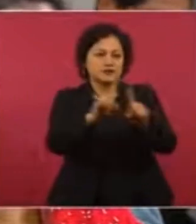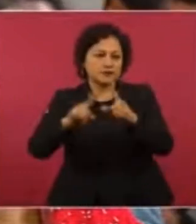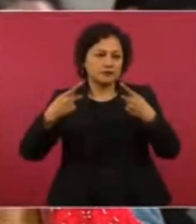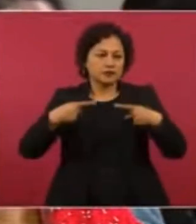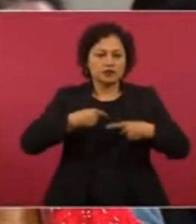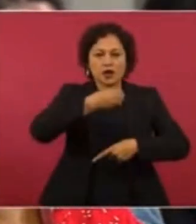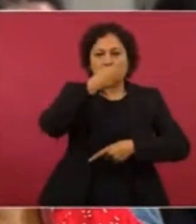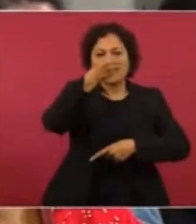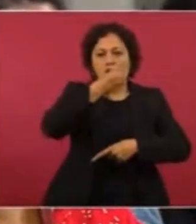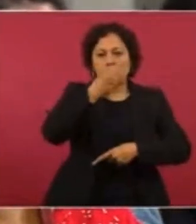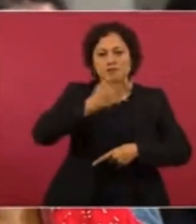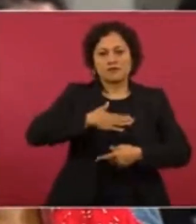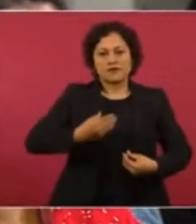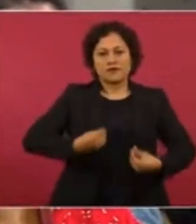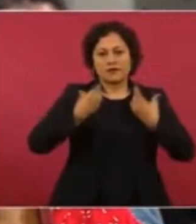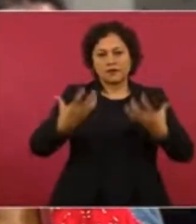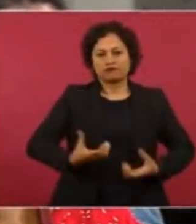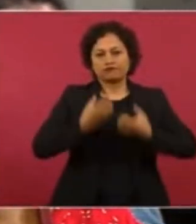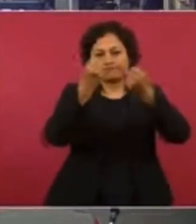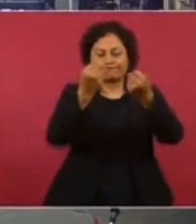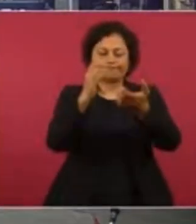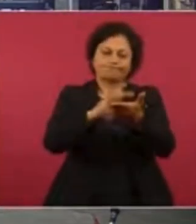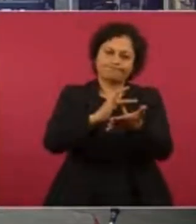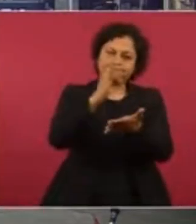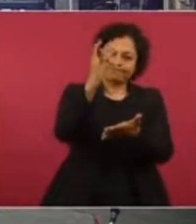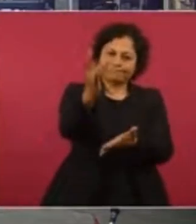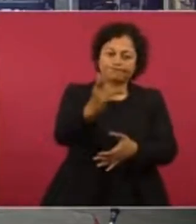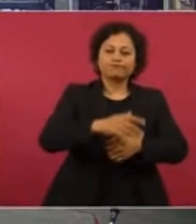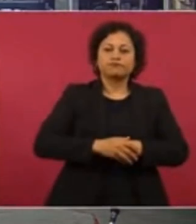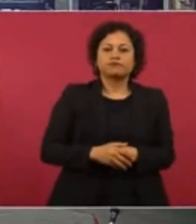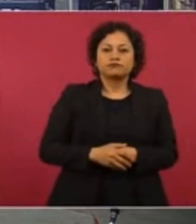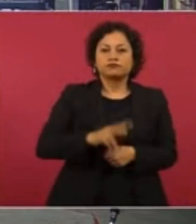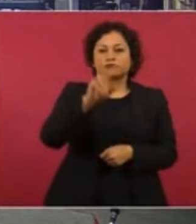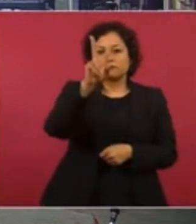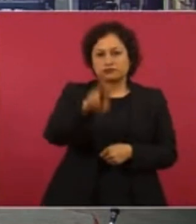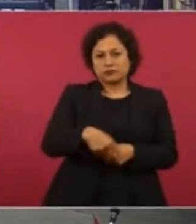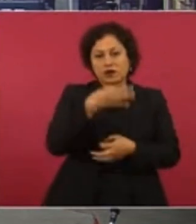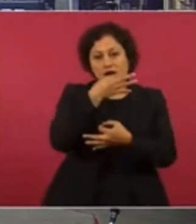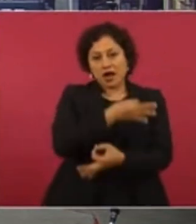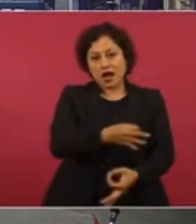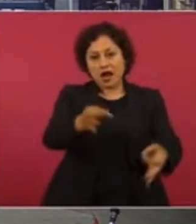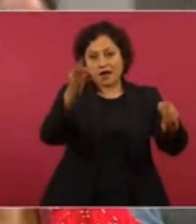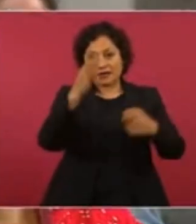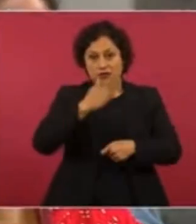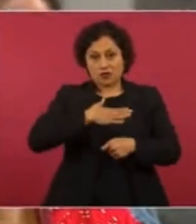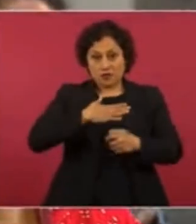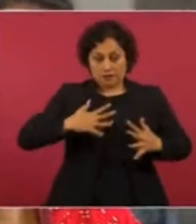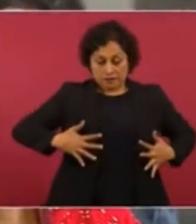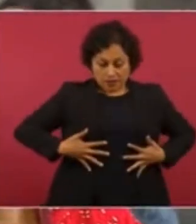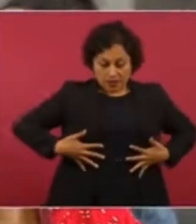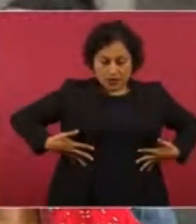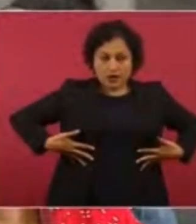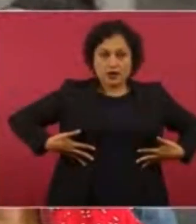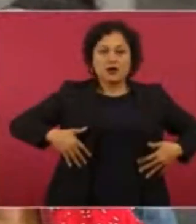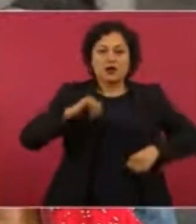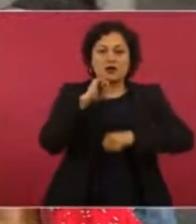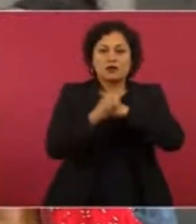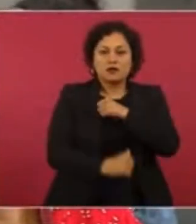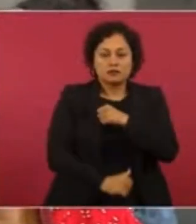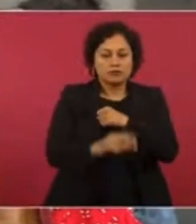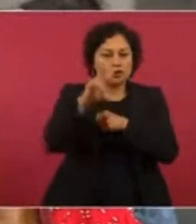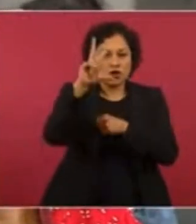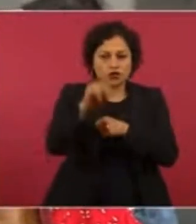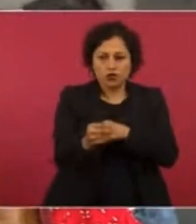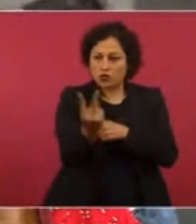pudieron salvar mi vida. Por cierto, no me operé las costillas, como lo dijo Irving Pineda y Carlos